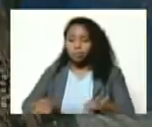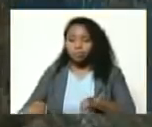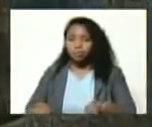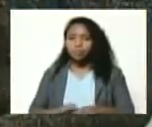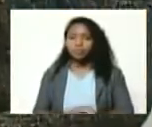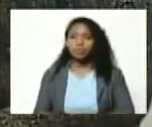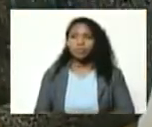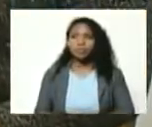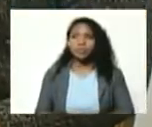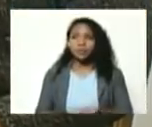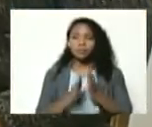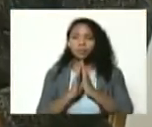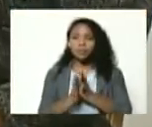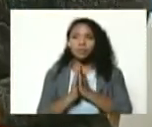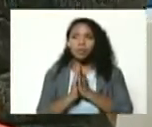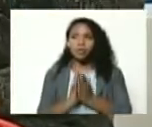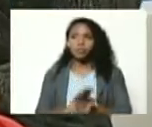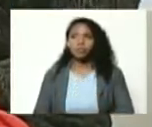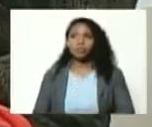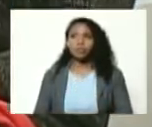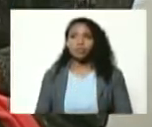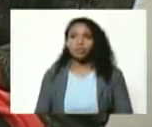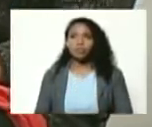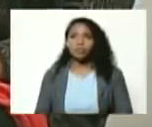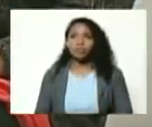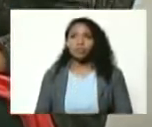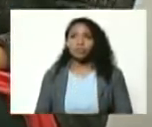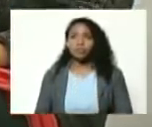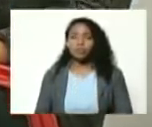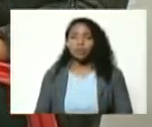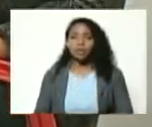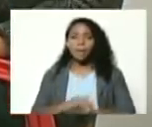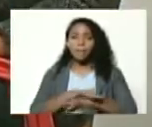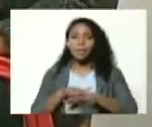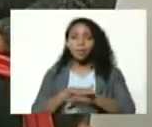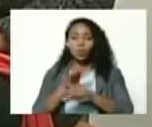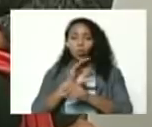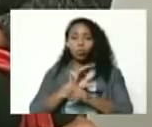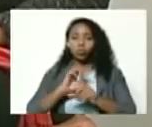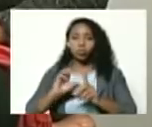por favor el ministro de cultura